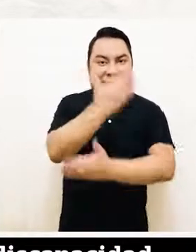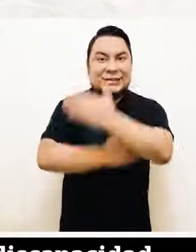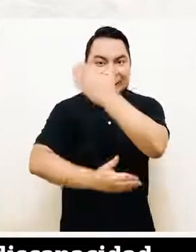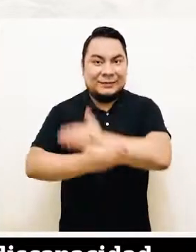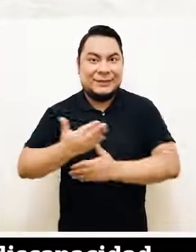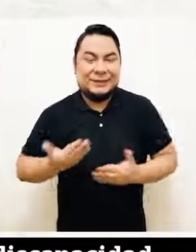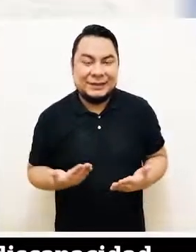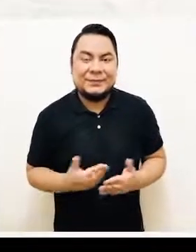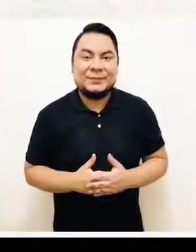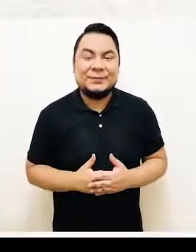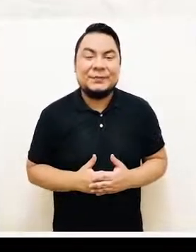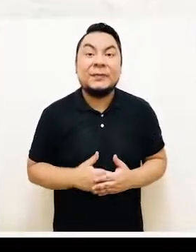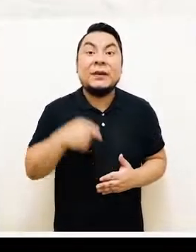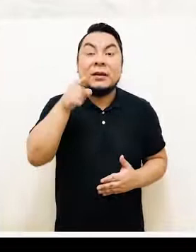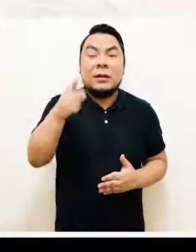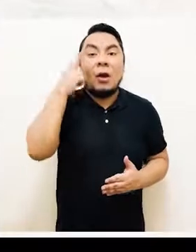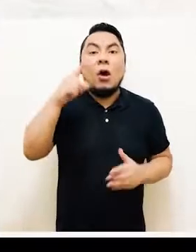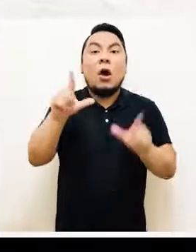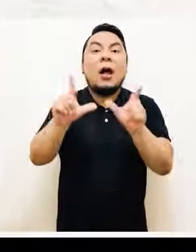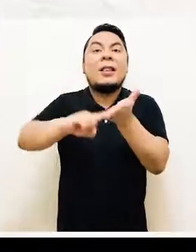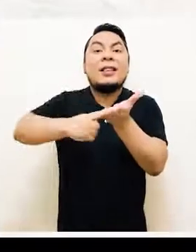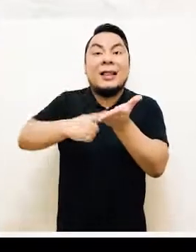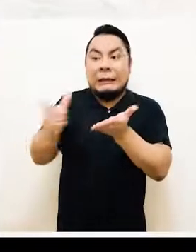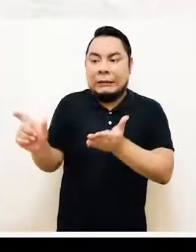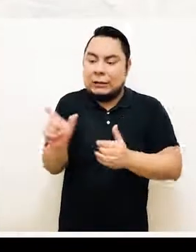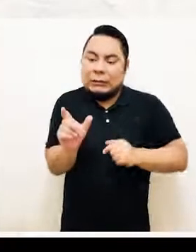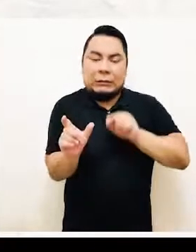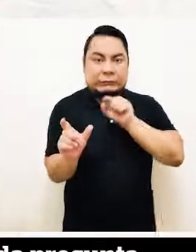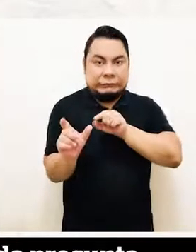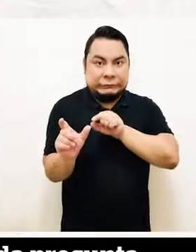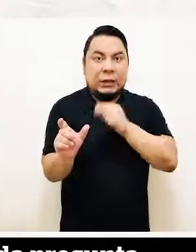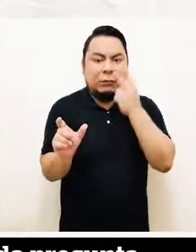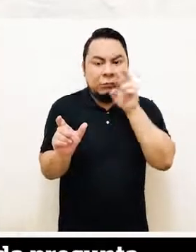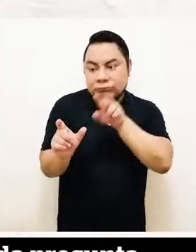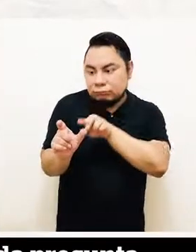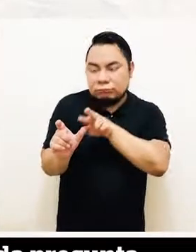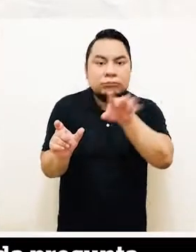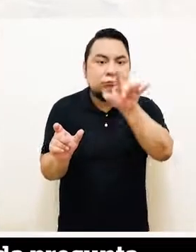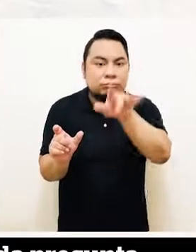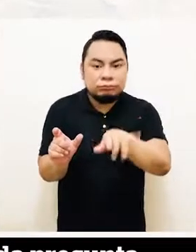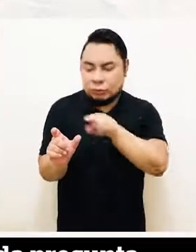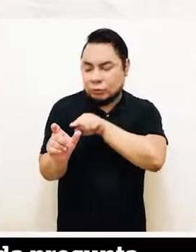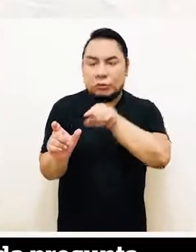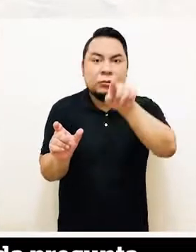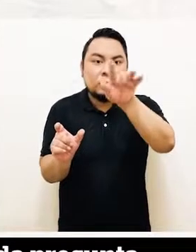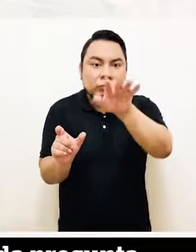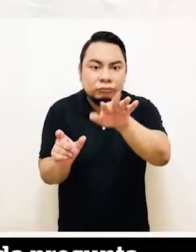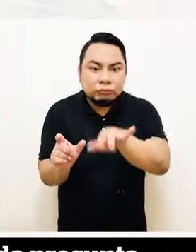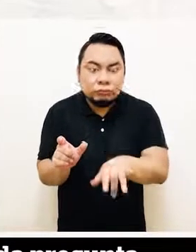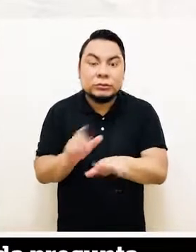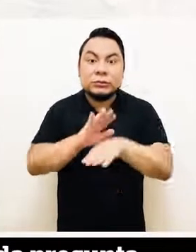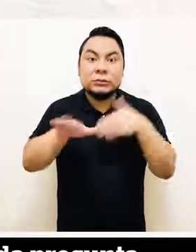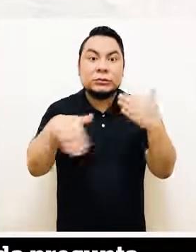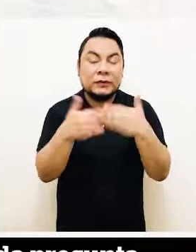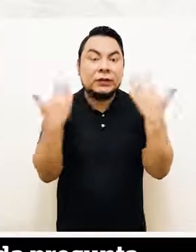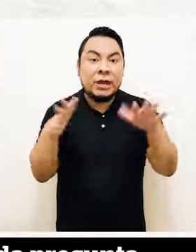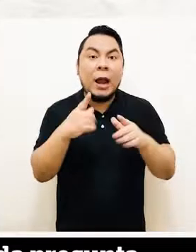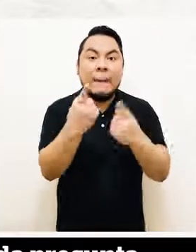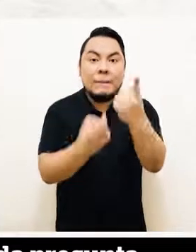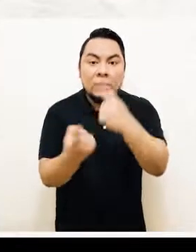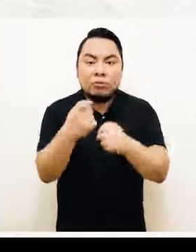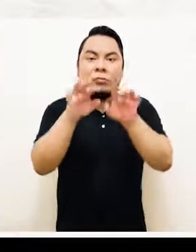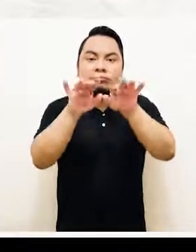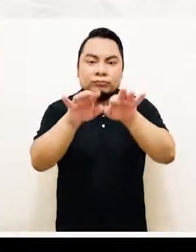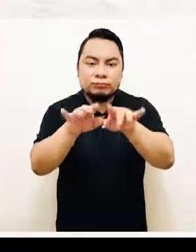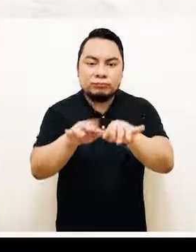de discapacidad. Ten a la mano su DNI. Marca o completa los datos que te solicitarán en cada